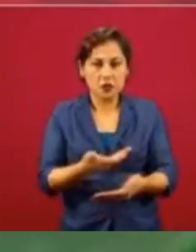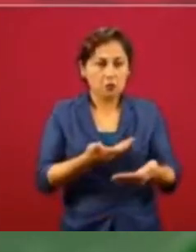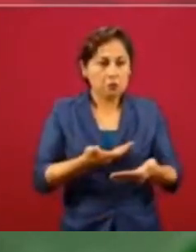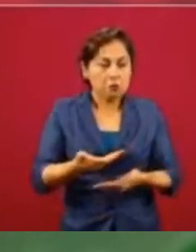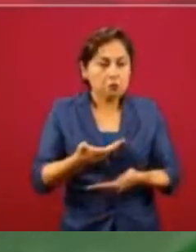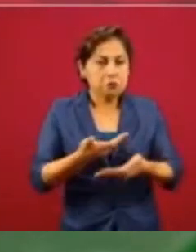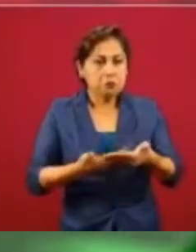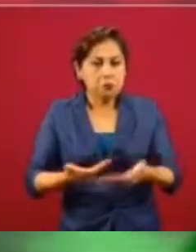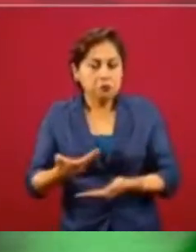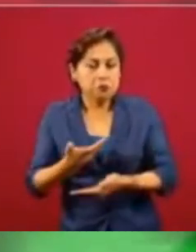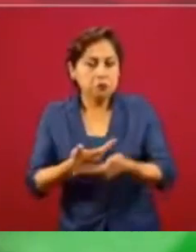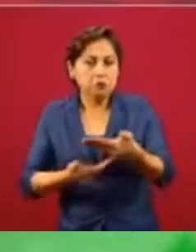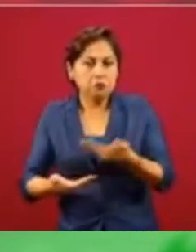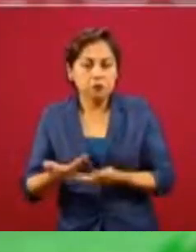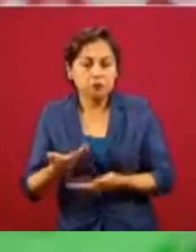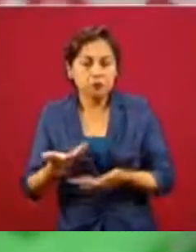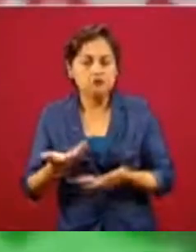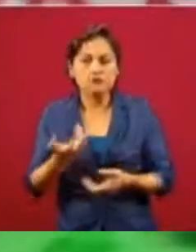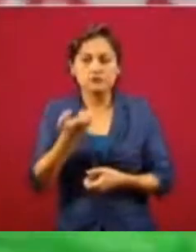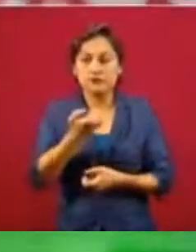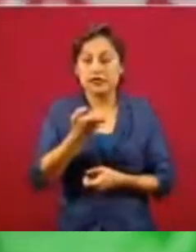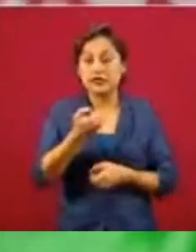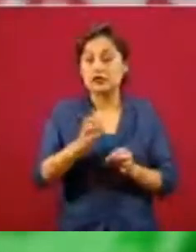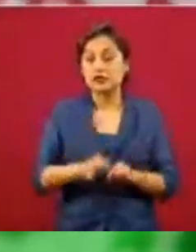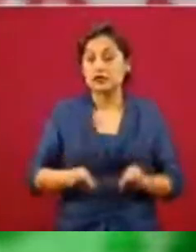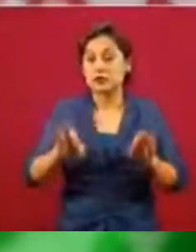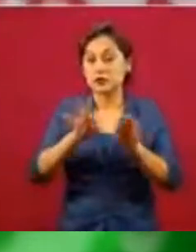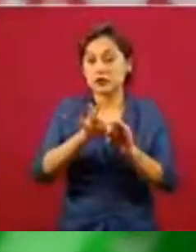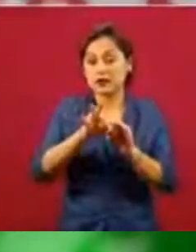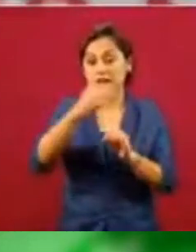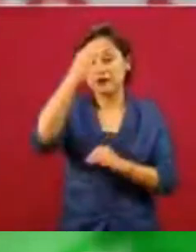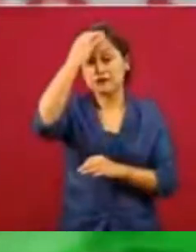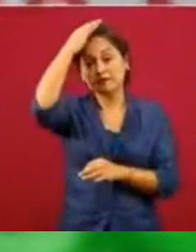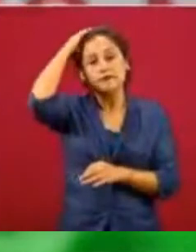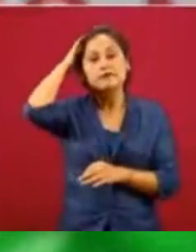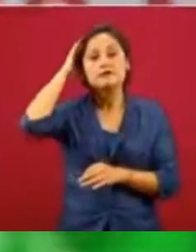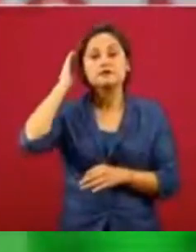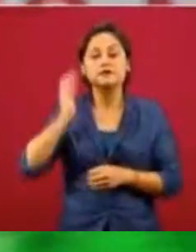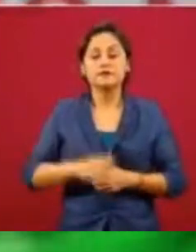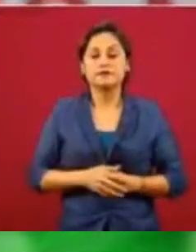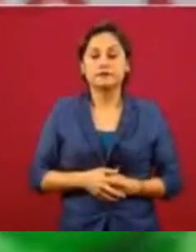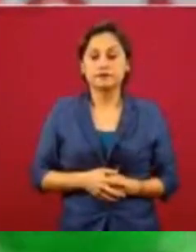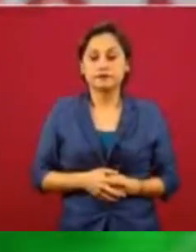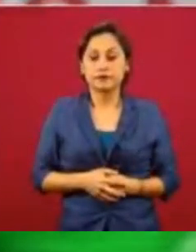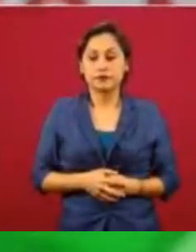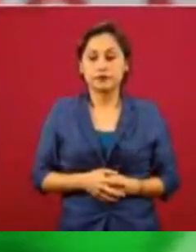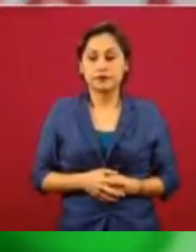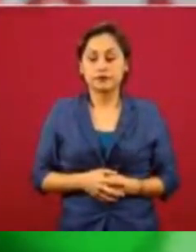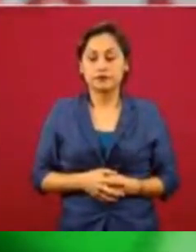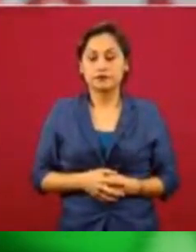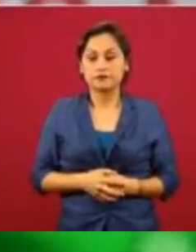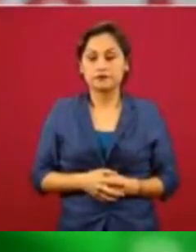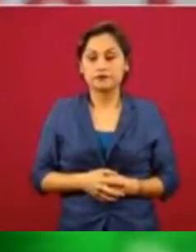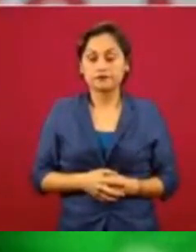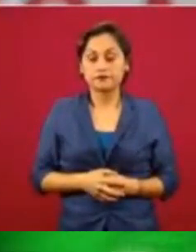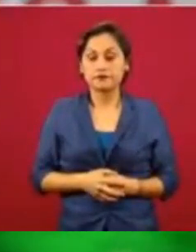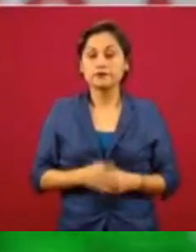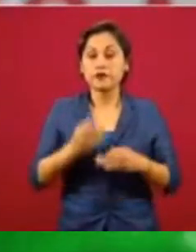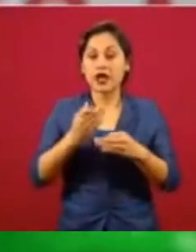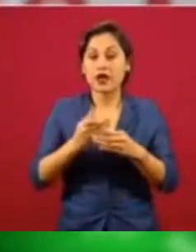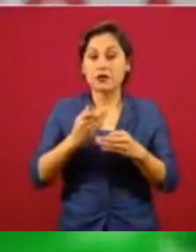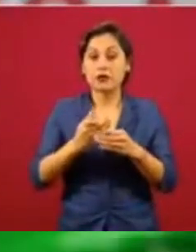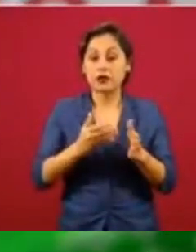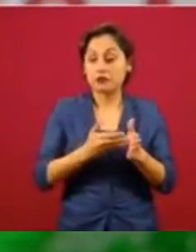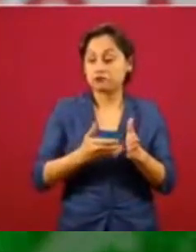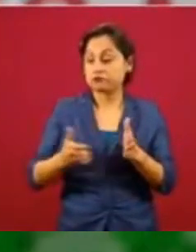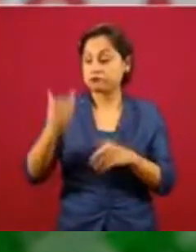cosas importantes. Salimos de la cuarentena,